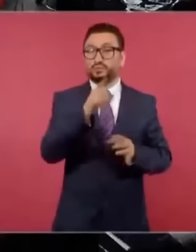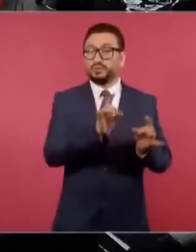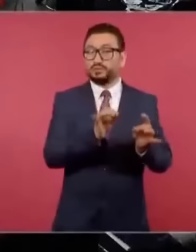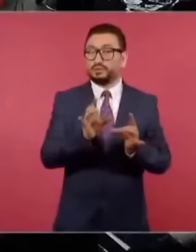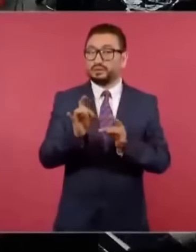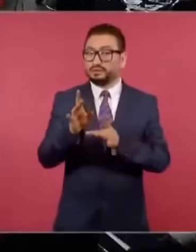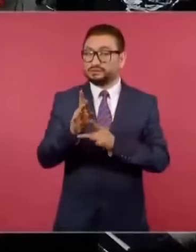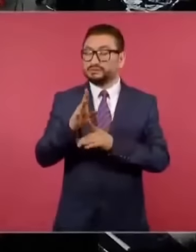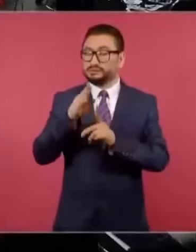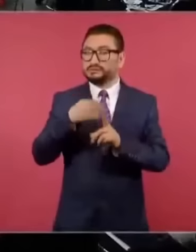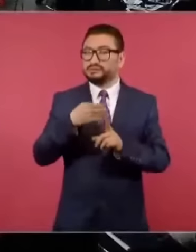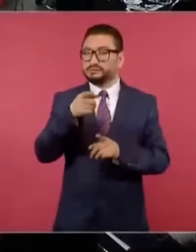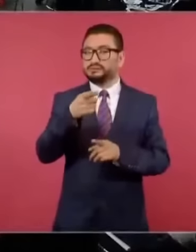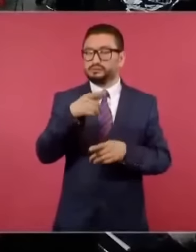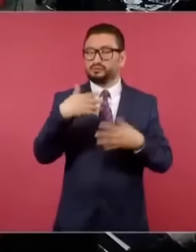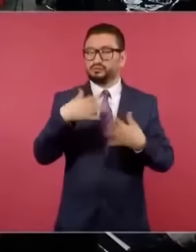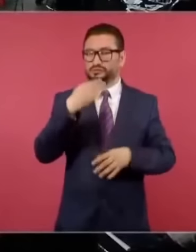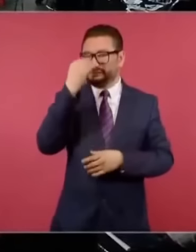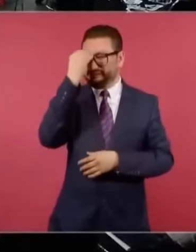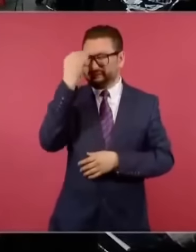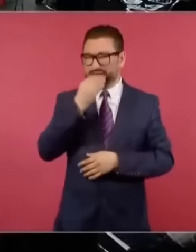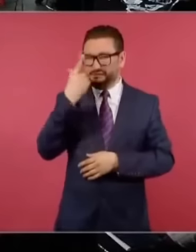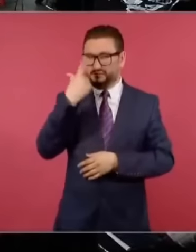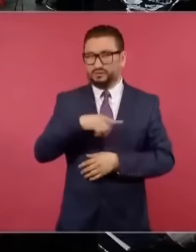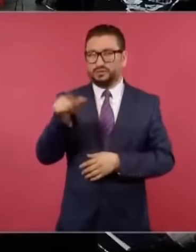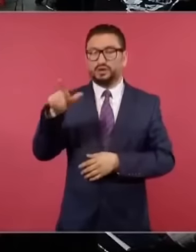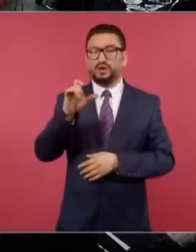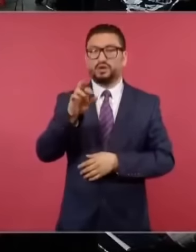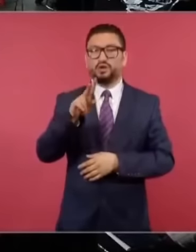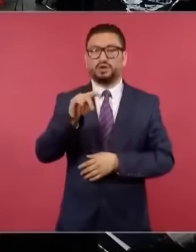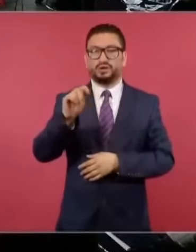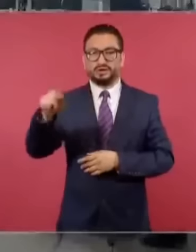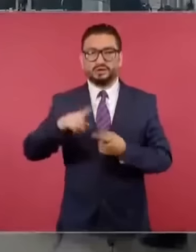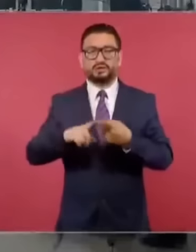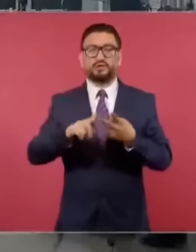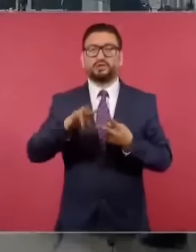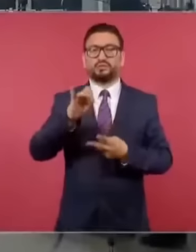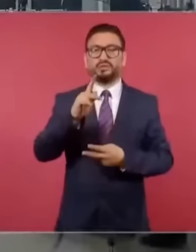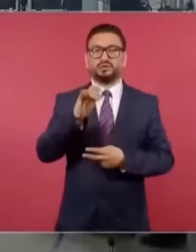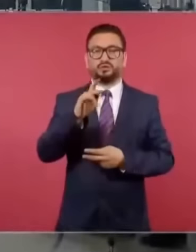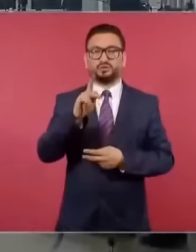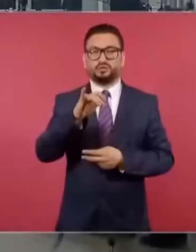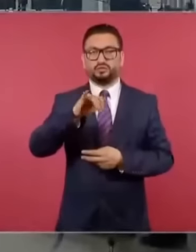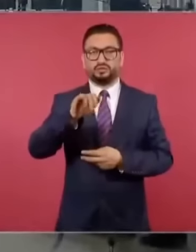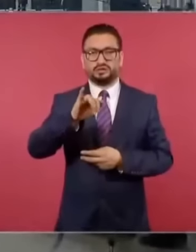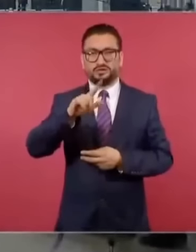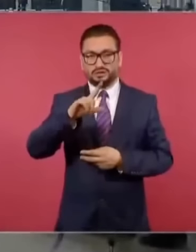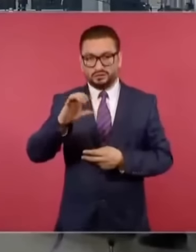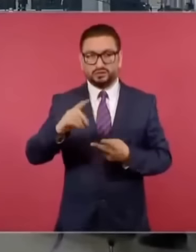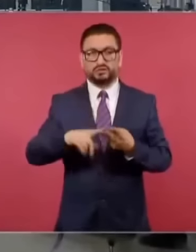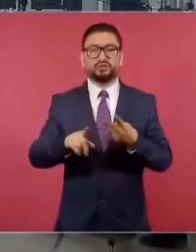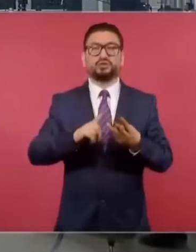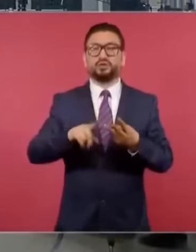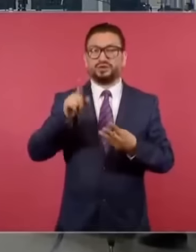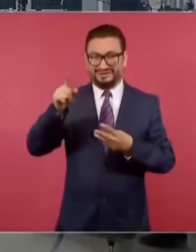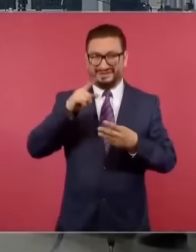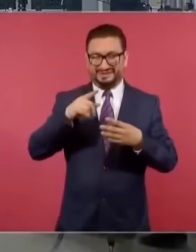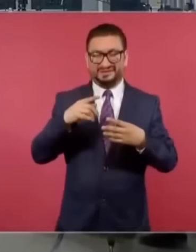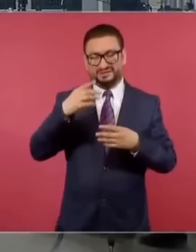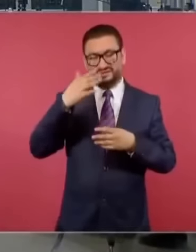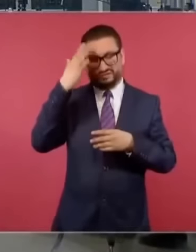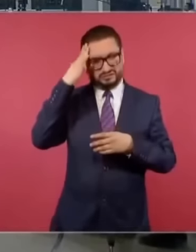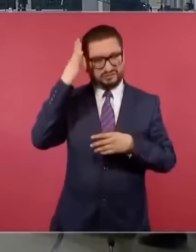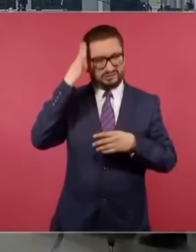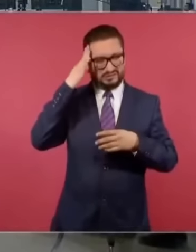hay una circunstancia que me parece muy ruin. Loret o Víctor Trujillo, la gente que dirige el portal, este